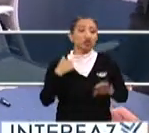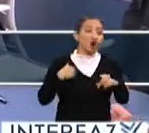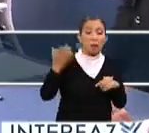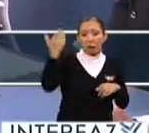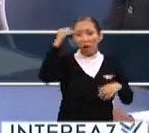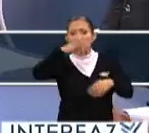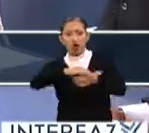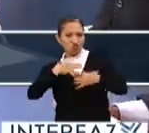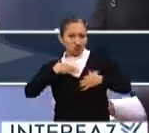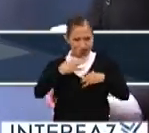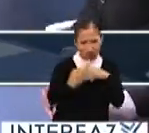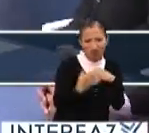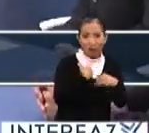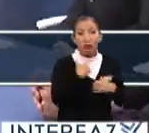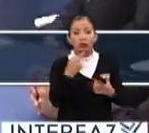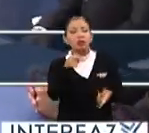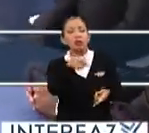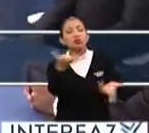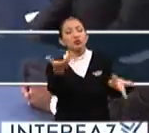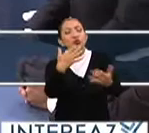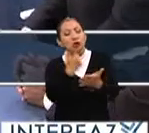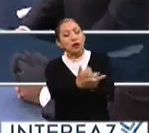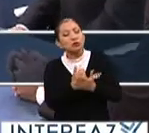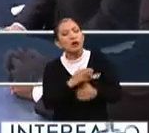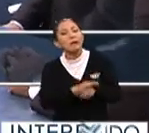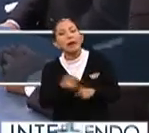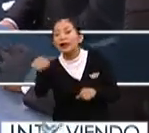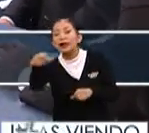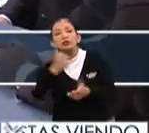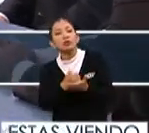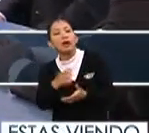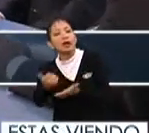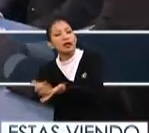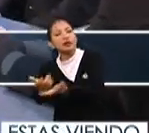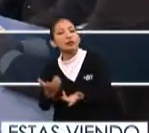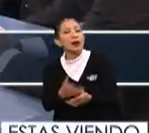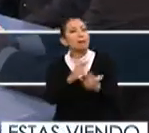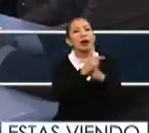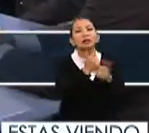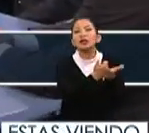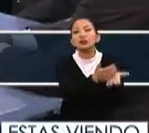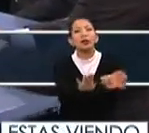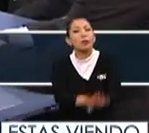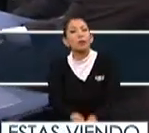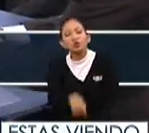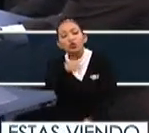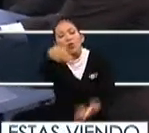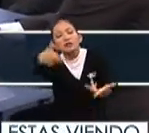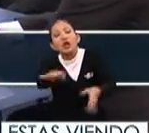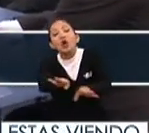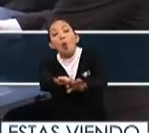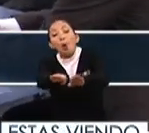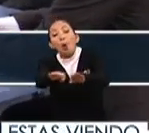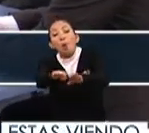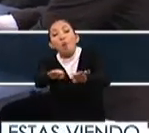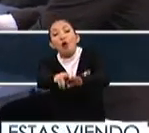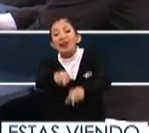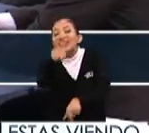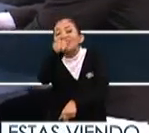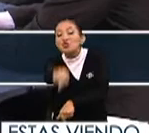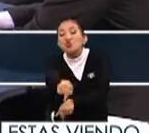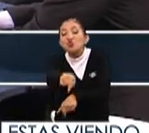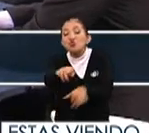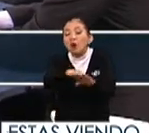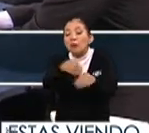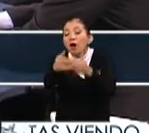ven y vota por mí, sino es, ¿qué vas a hacer por mí? ¿Qué vas a hacer por mi ciudad? ¿Qué vas a hacer por mi país? ¿Cómo lo vas a hacer? Y sobre todo, ¿cómo eso